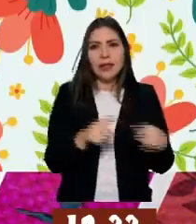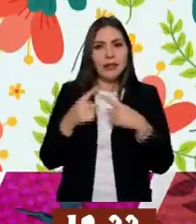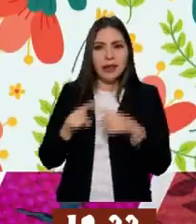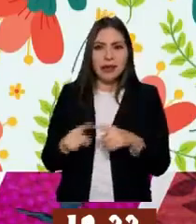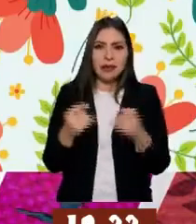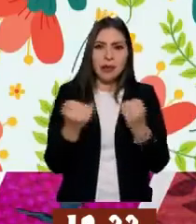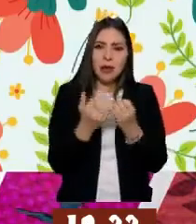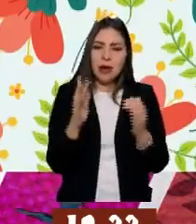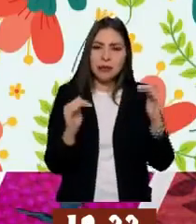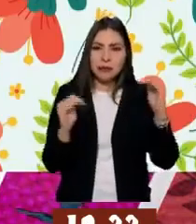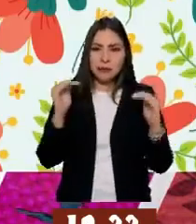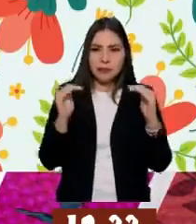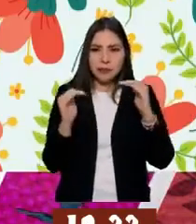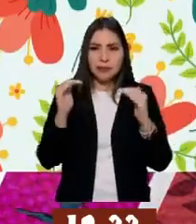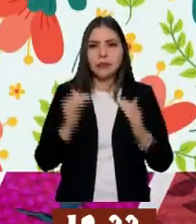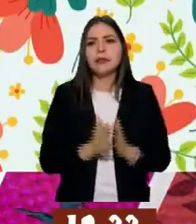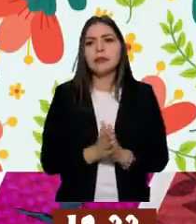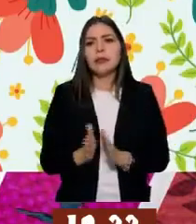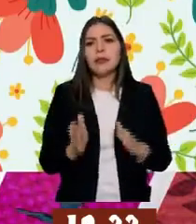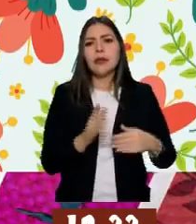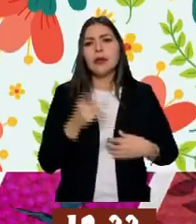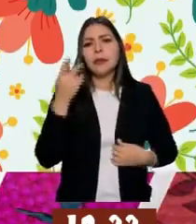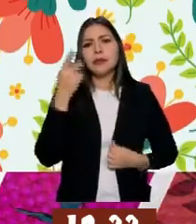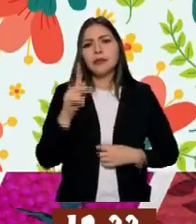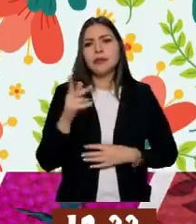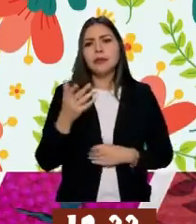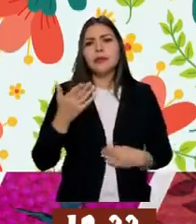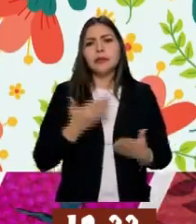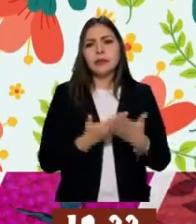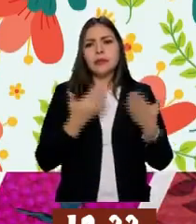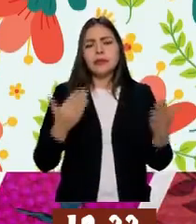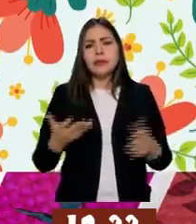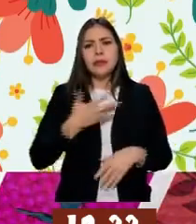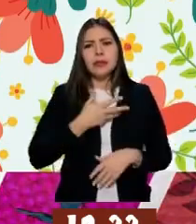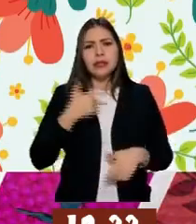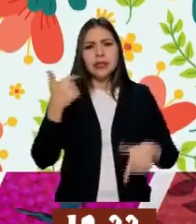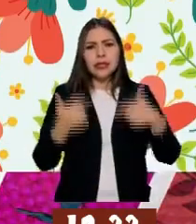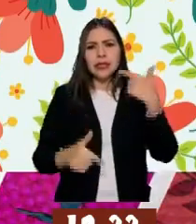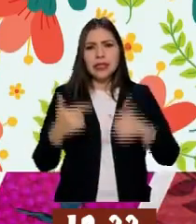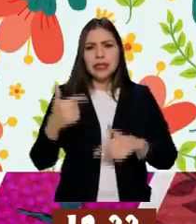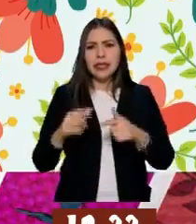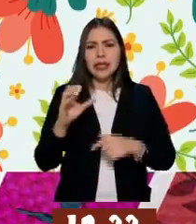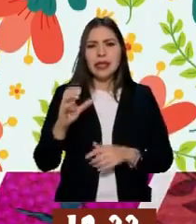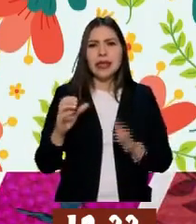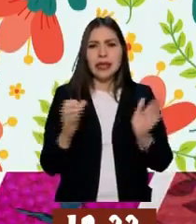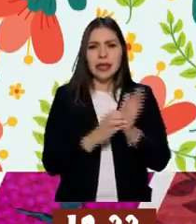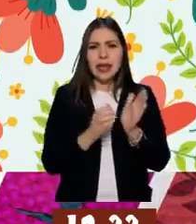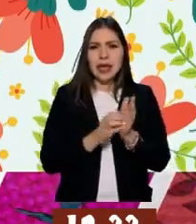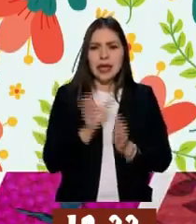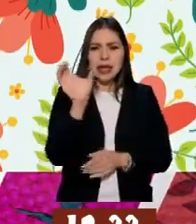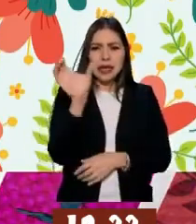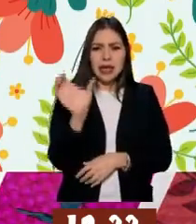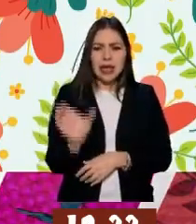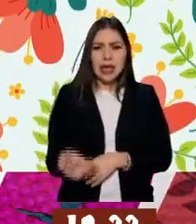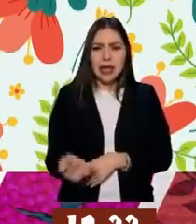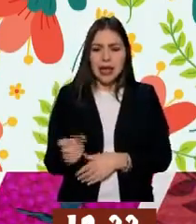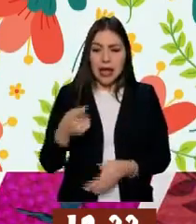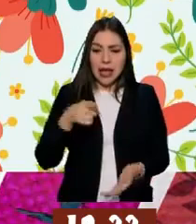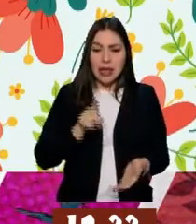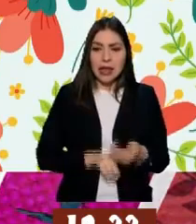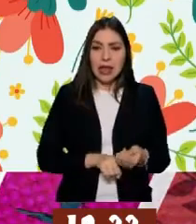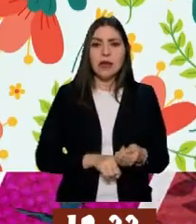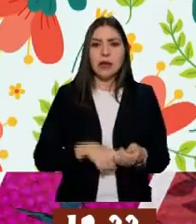consuman lo que contiene la leche que está en los cartones de leche. Tiene un proceso muy sencillo que se llama pasteurización.